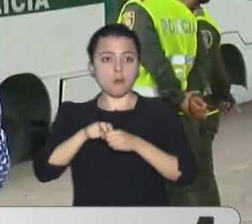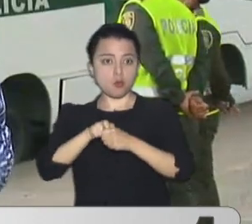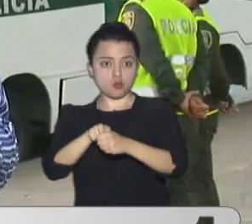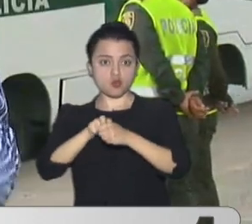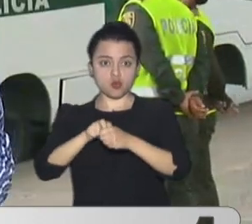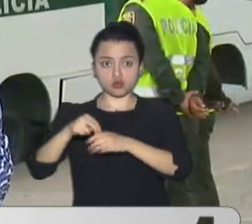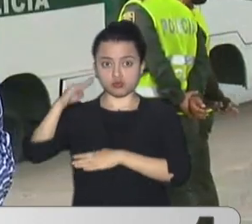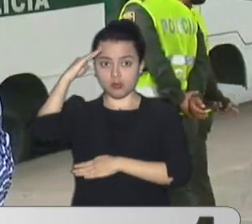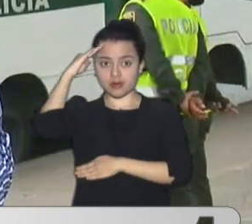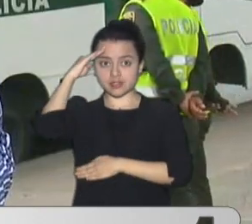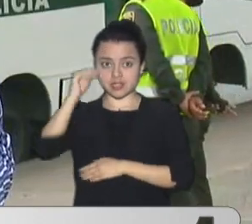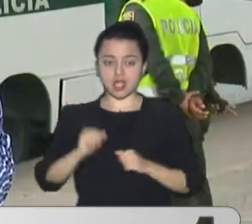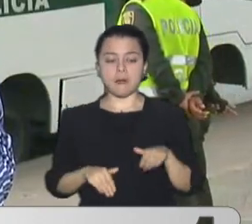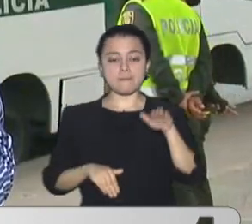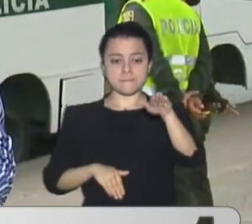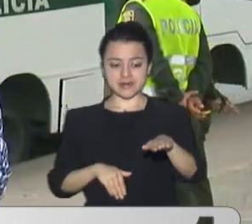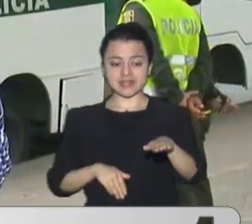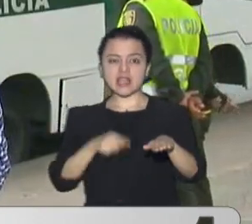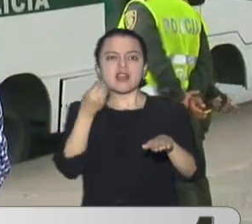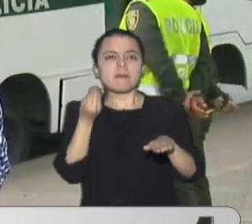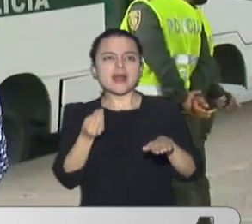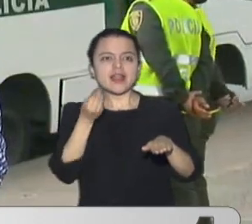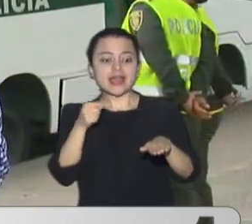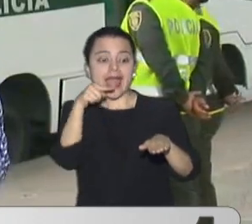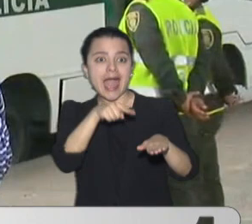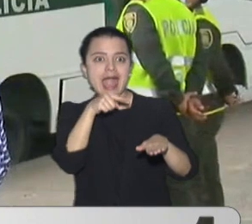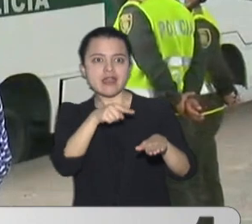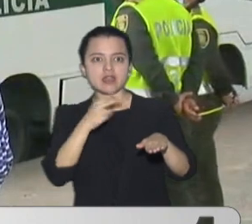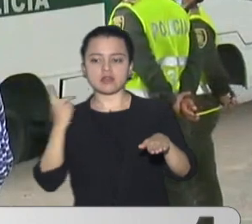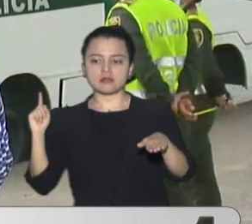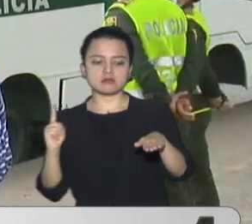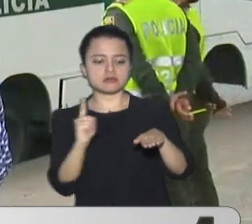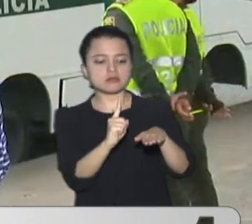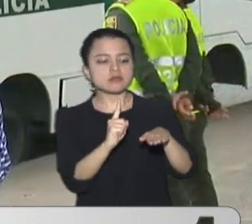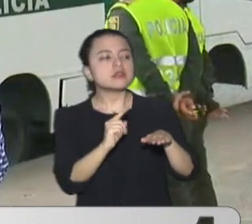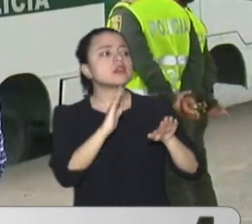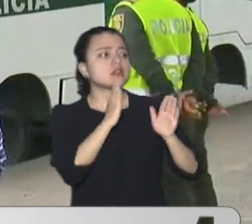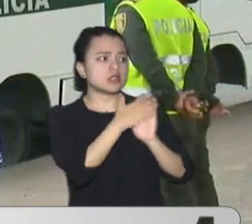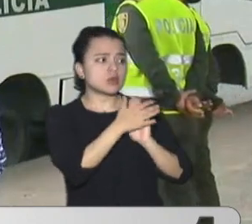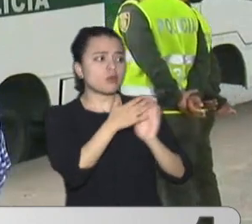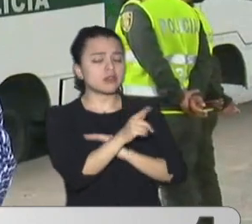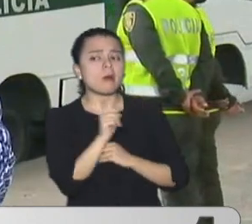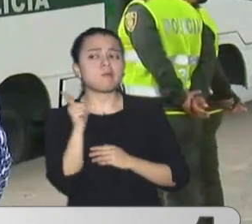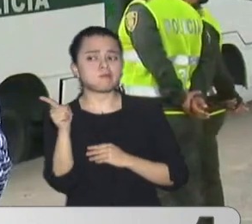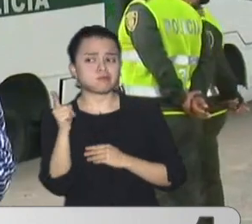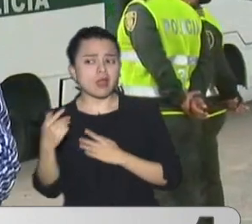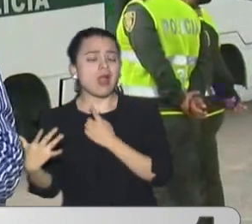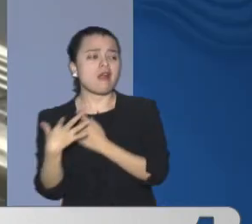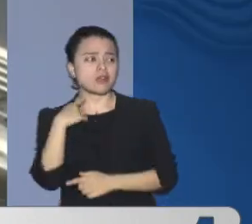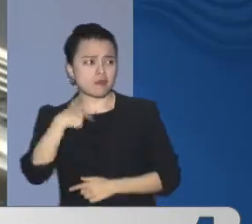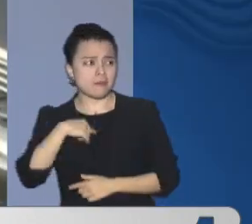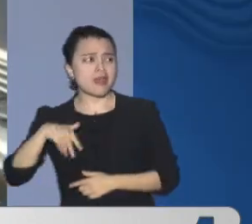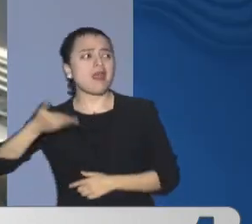sean víctimas Pero también Para evitar Que se presenten Nuevos hurtos Aquí en la calle Quinta Sur de la ciudad